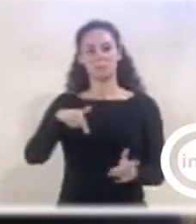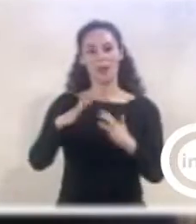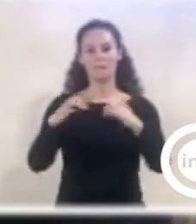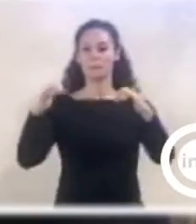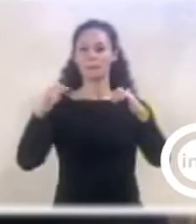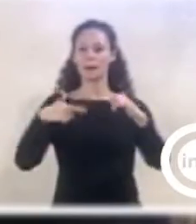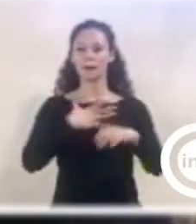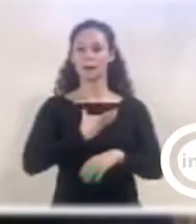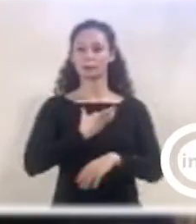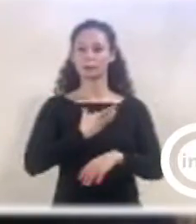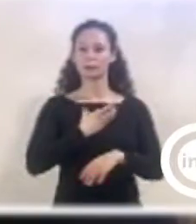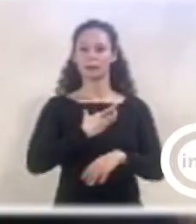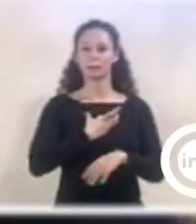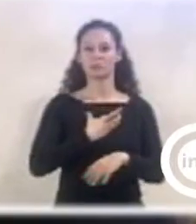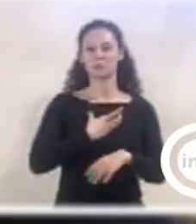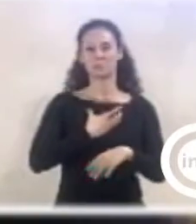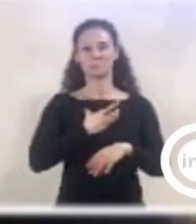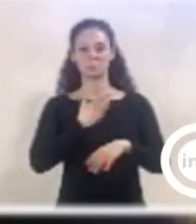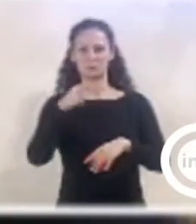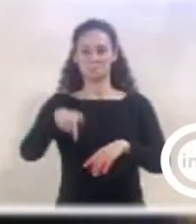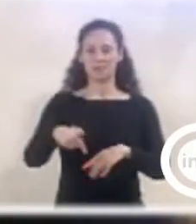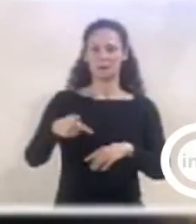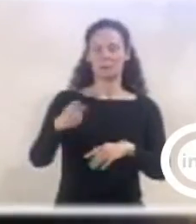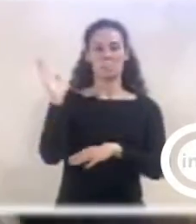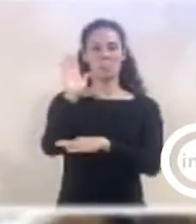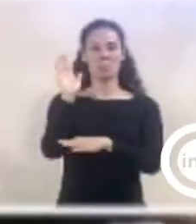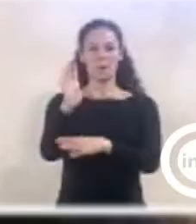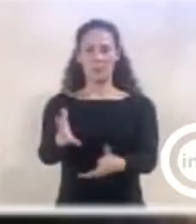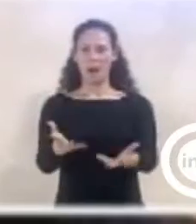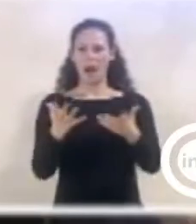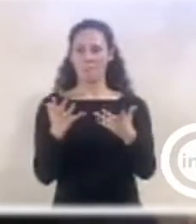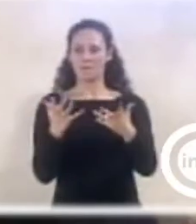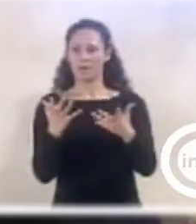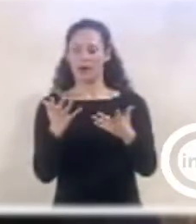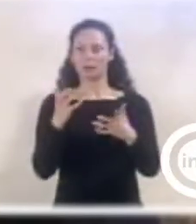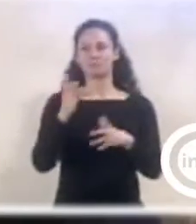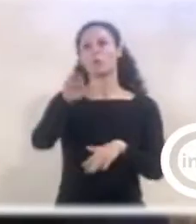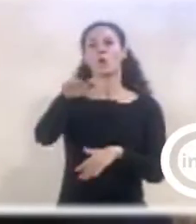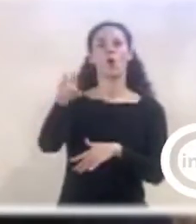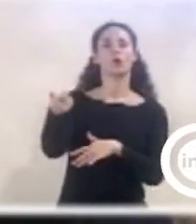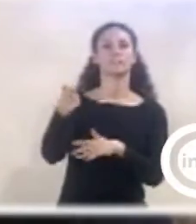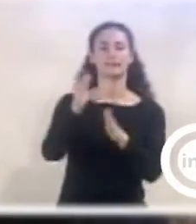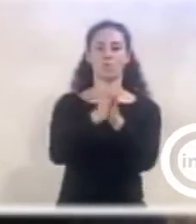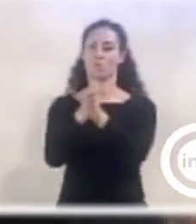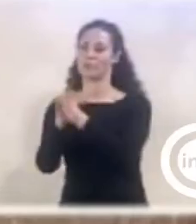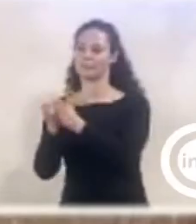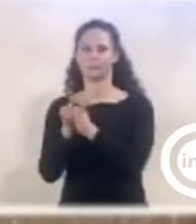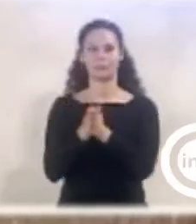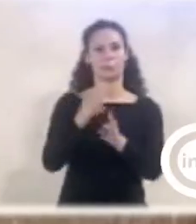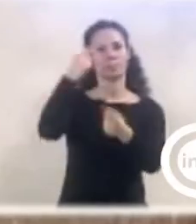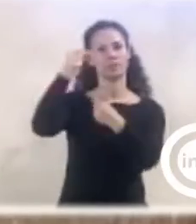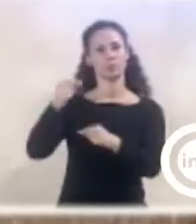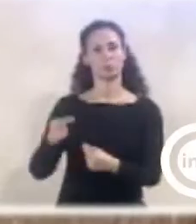ayuntamiento le digan, por aprobar esta moción, que le digamos a nuestros compañeros, oye, aprobar el presupuesto porque el Partido